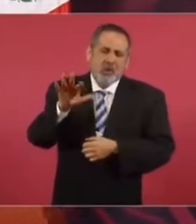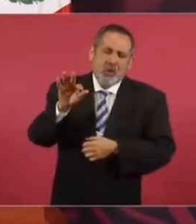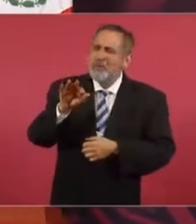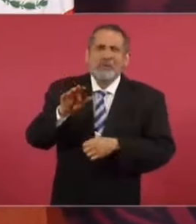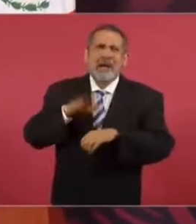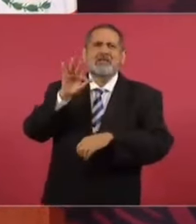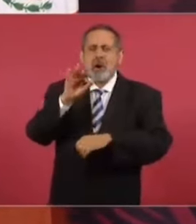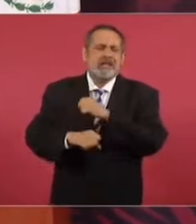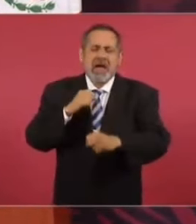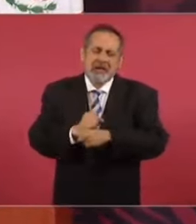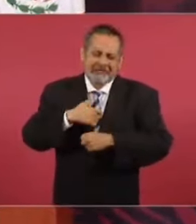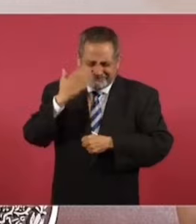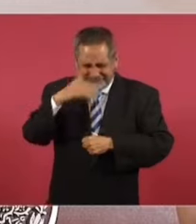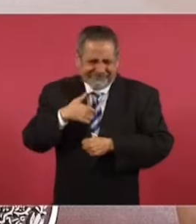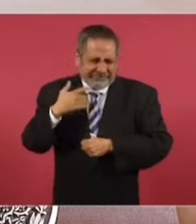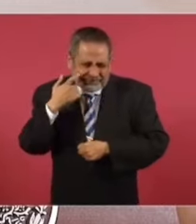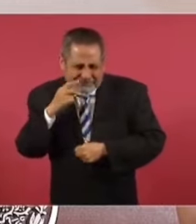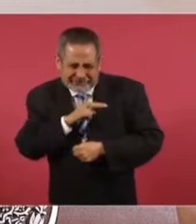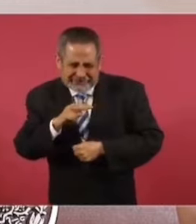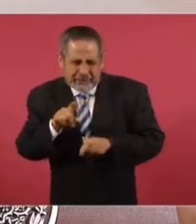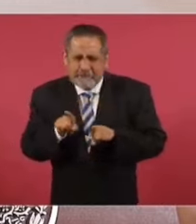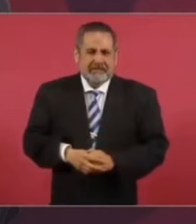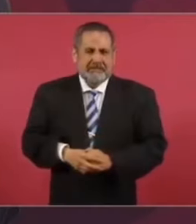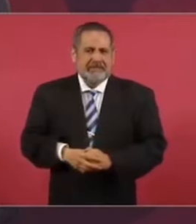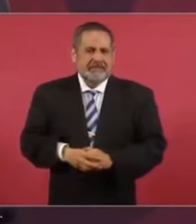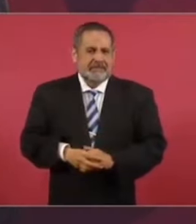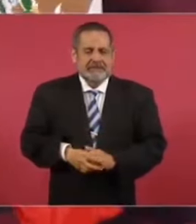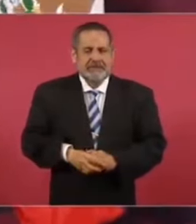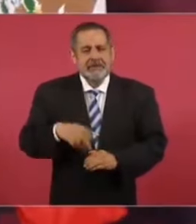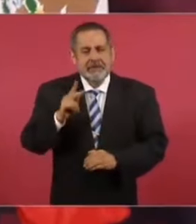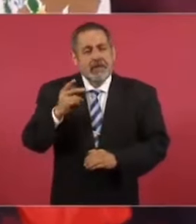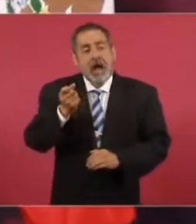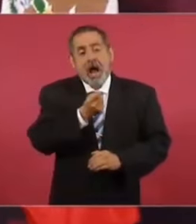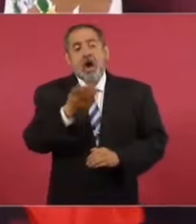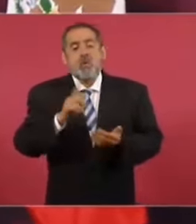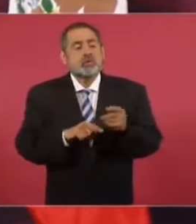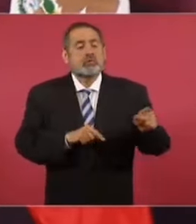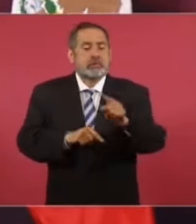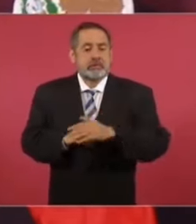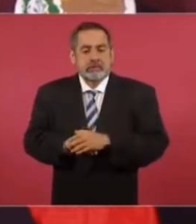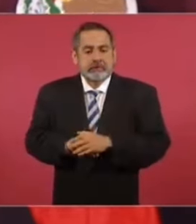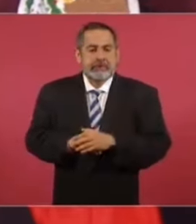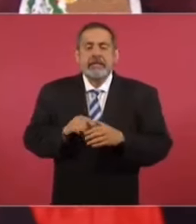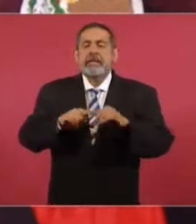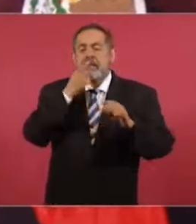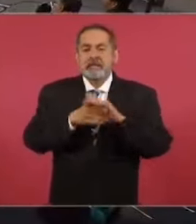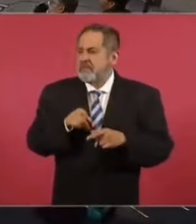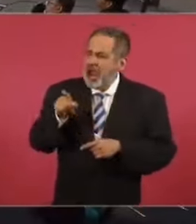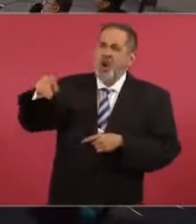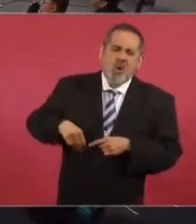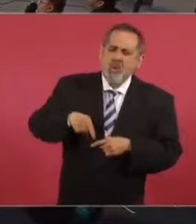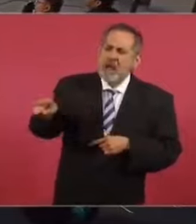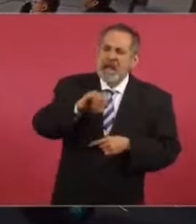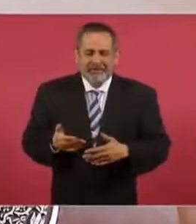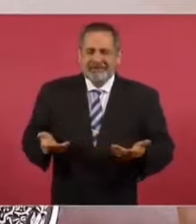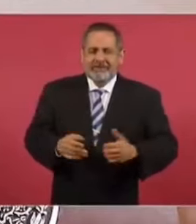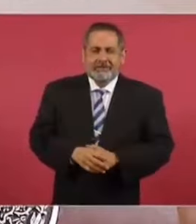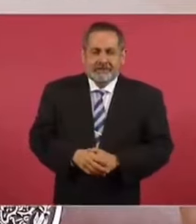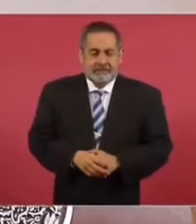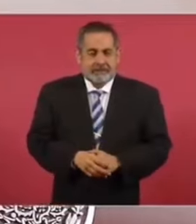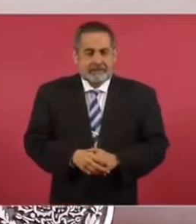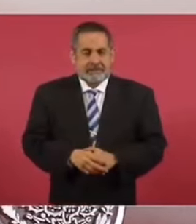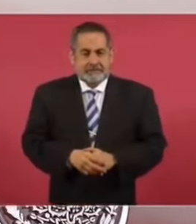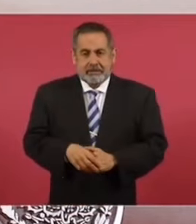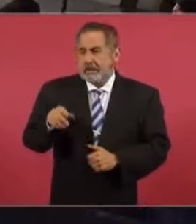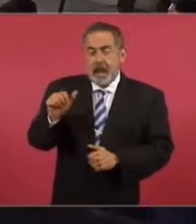más siendo la misma persona, pero algunos le echan la culpa a Jesús. Y ya